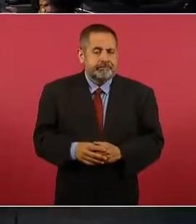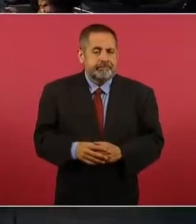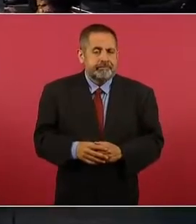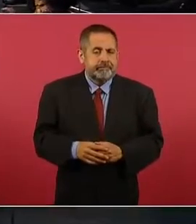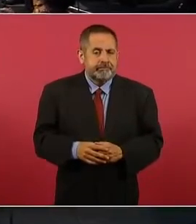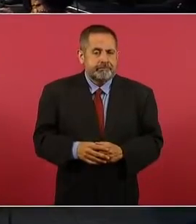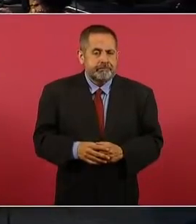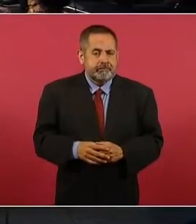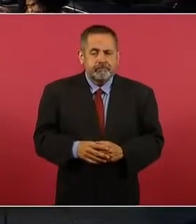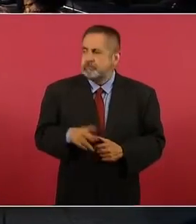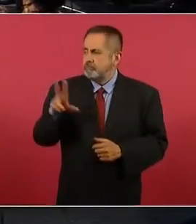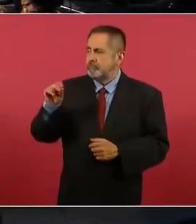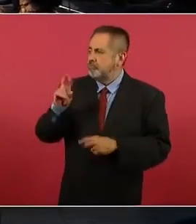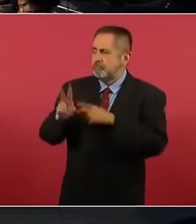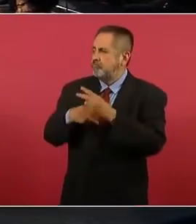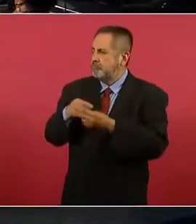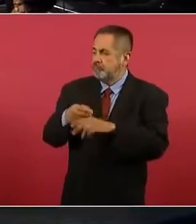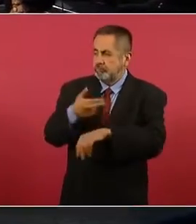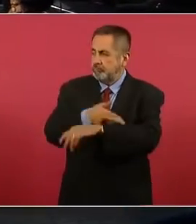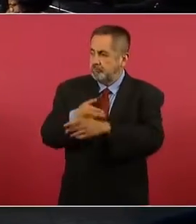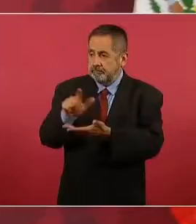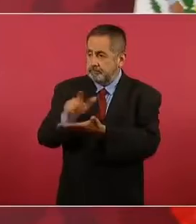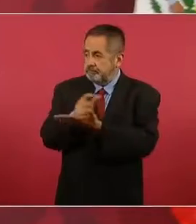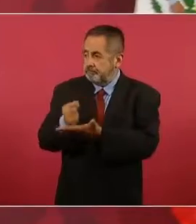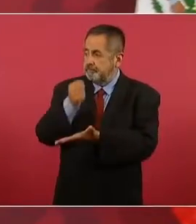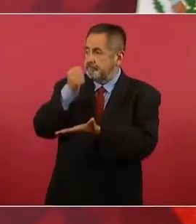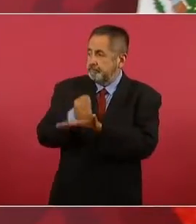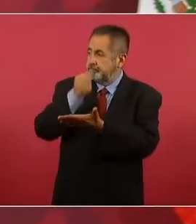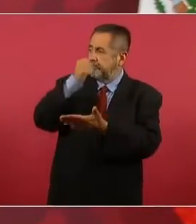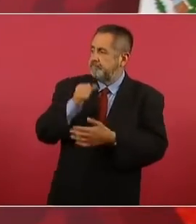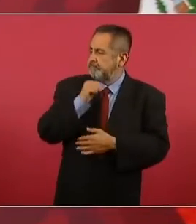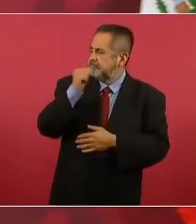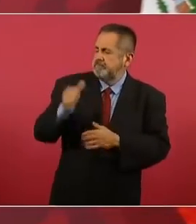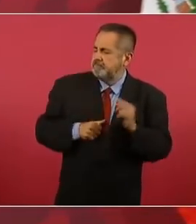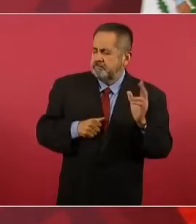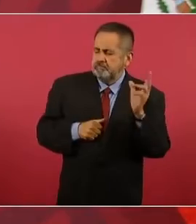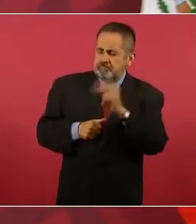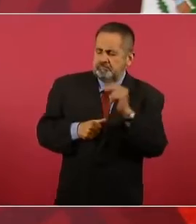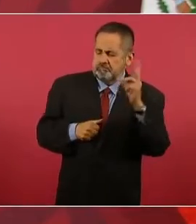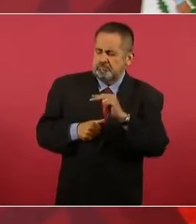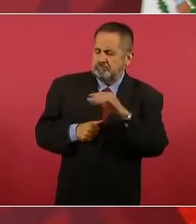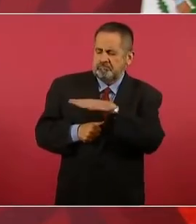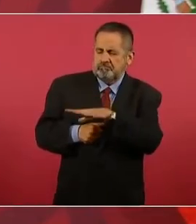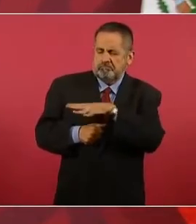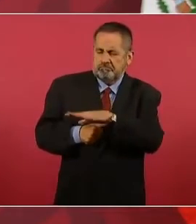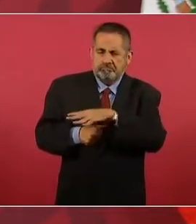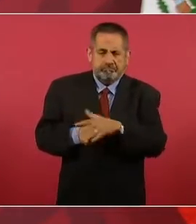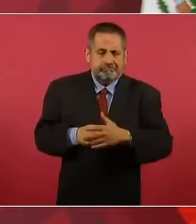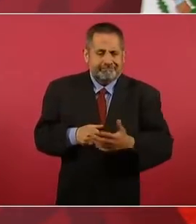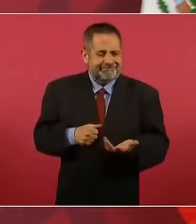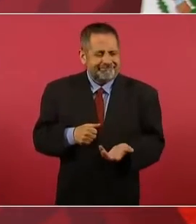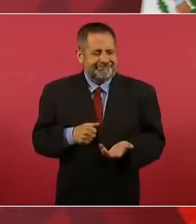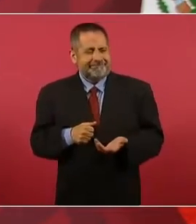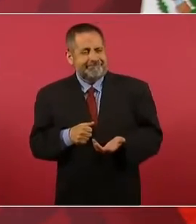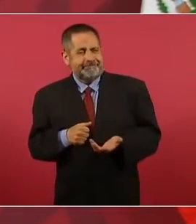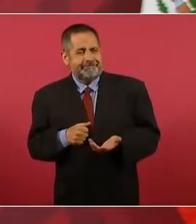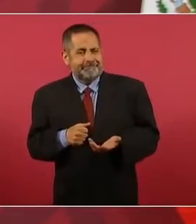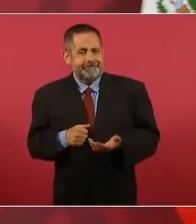De que no van a aprobar nada, de que no